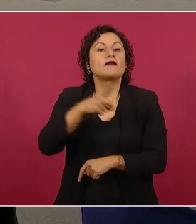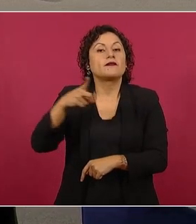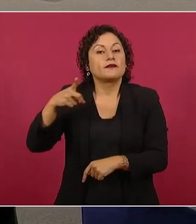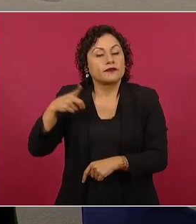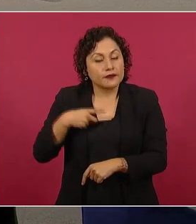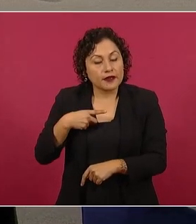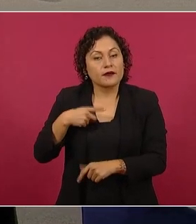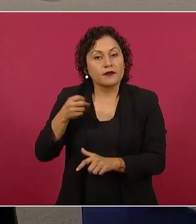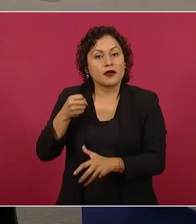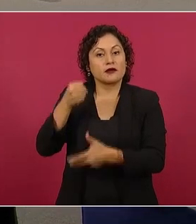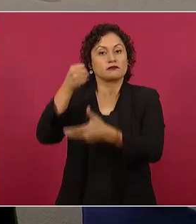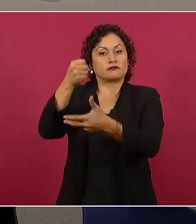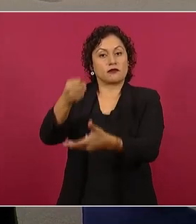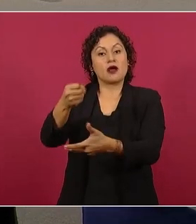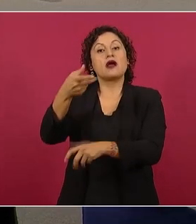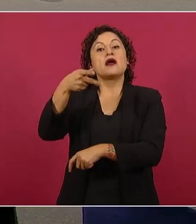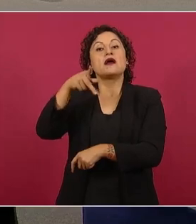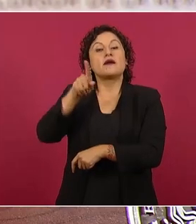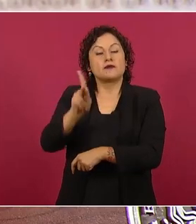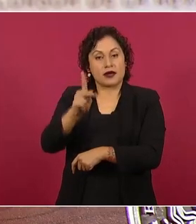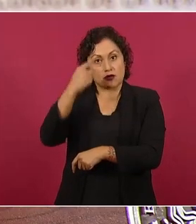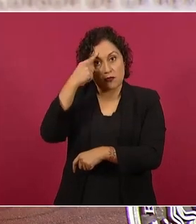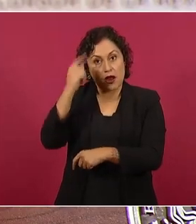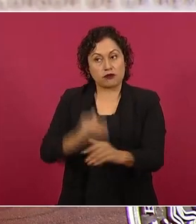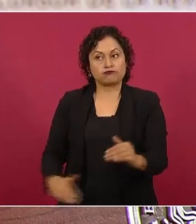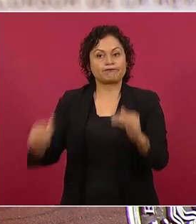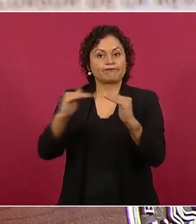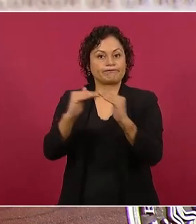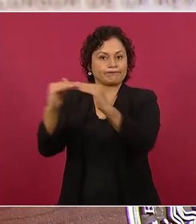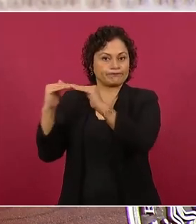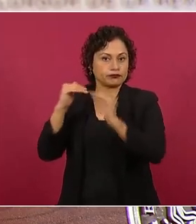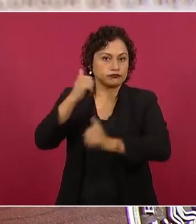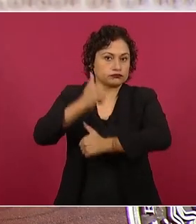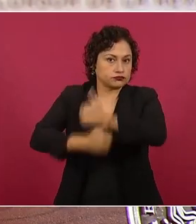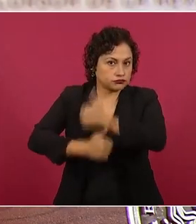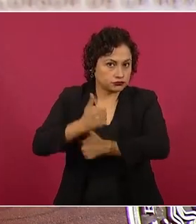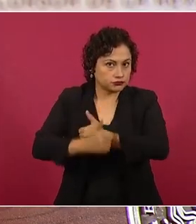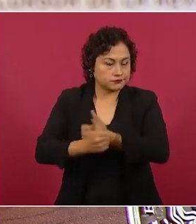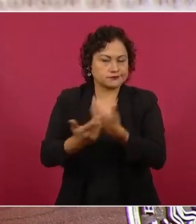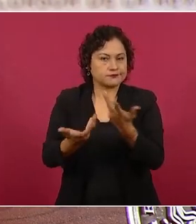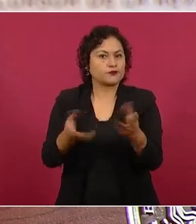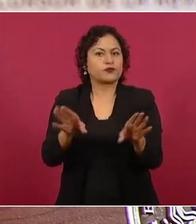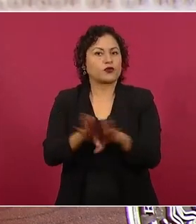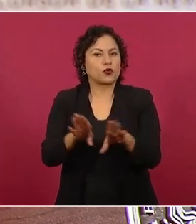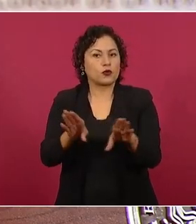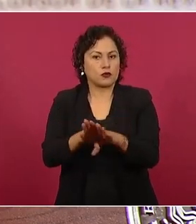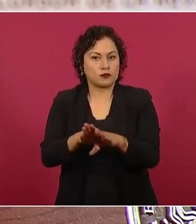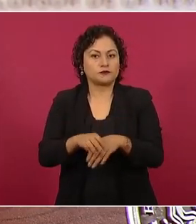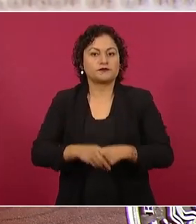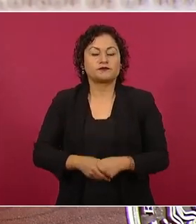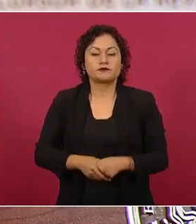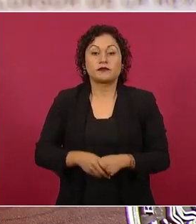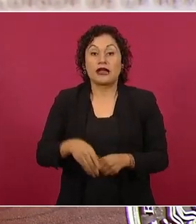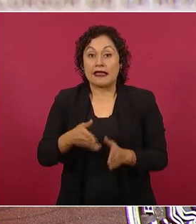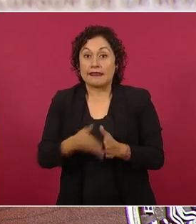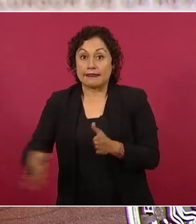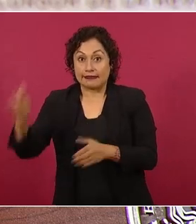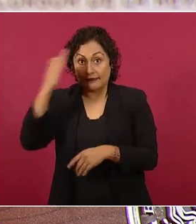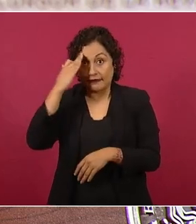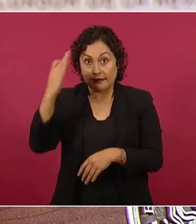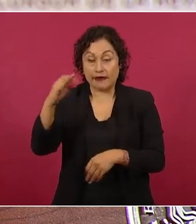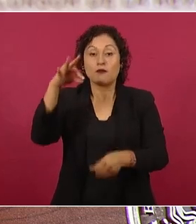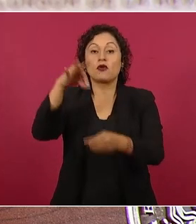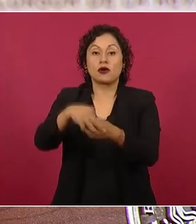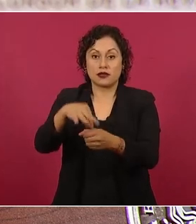para hacer menos dispareja la contienda electoral, es decir, durante las elecciones, pero